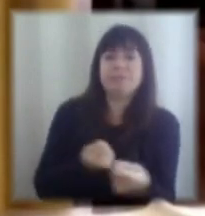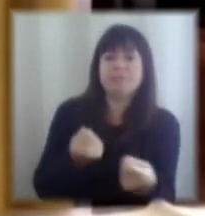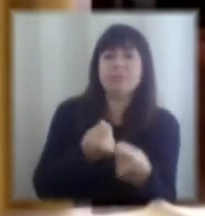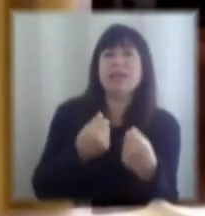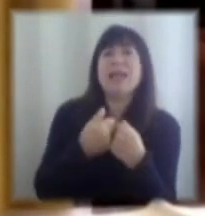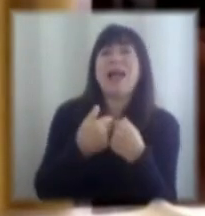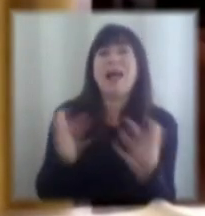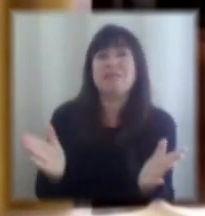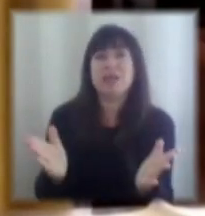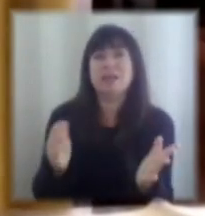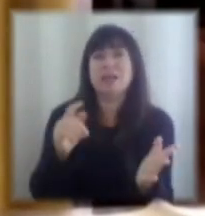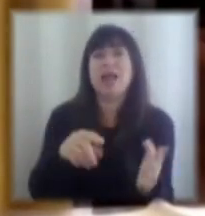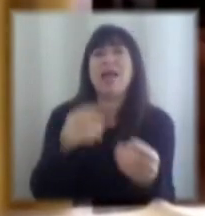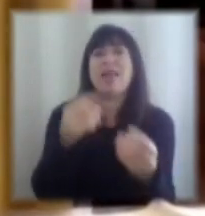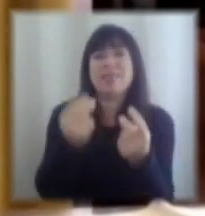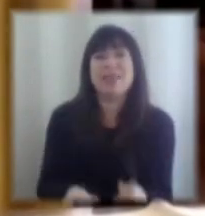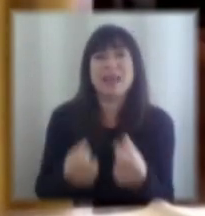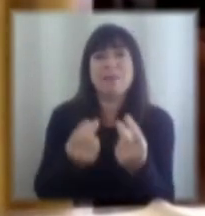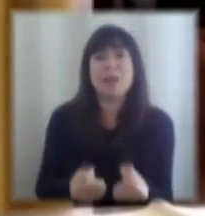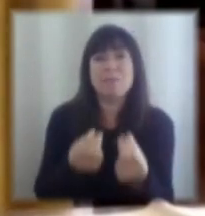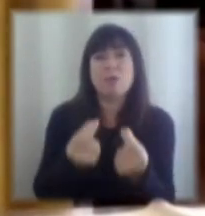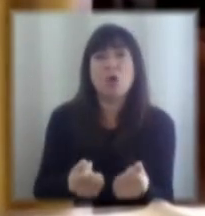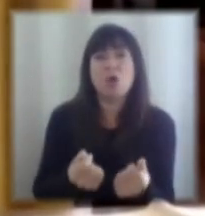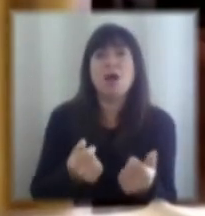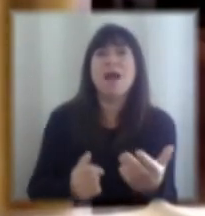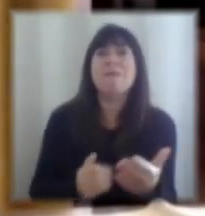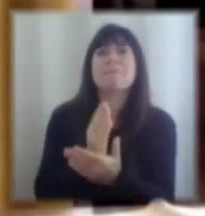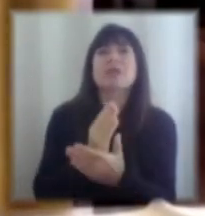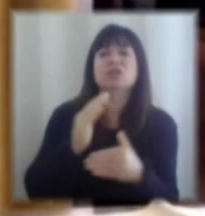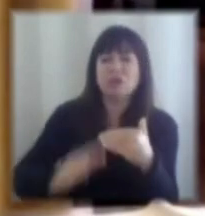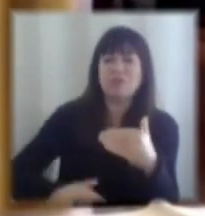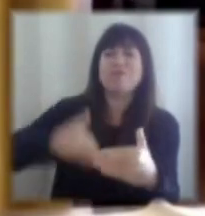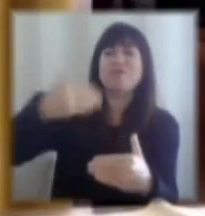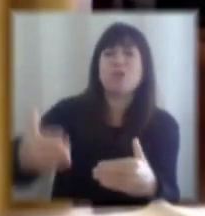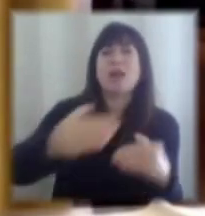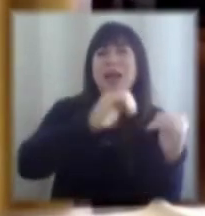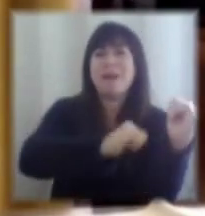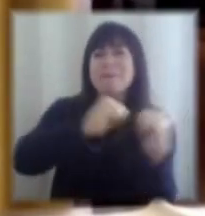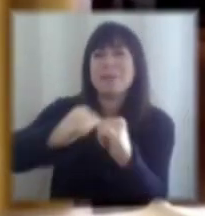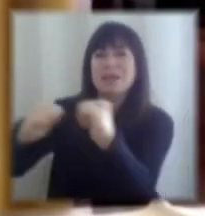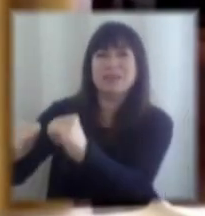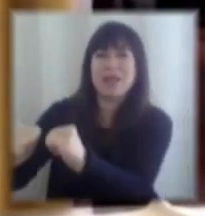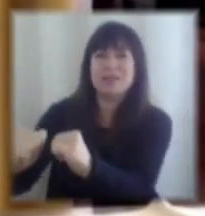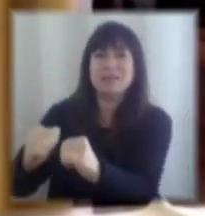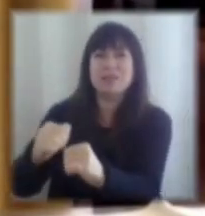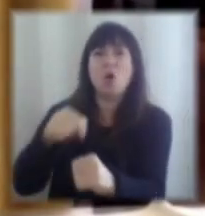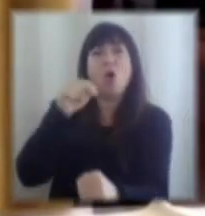parte de su dinamismo viene del sector externo, hoy día tenemos un sector externo